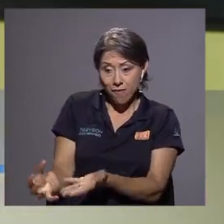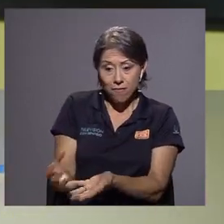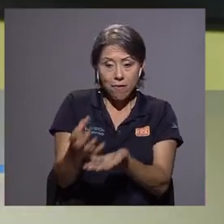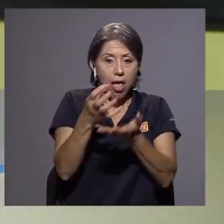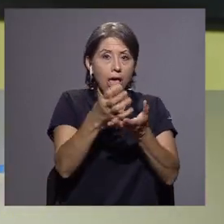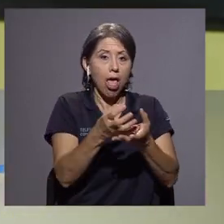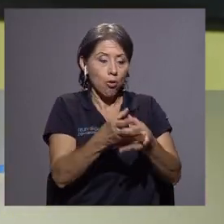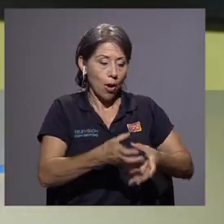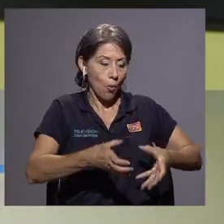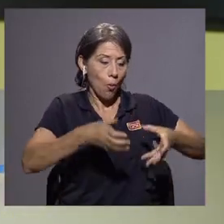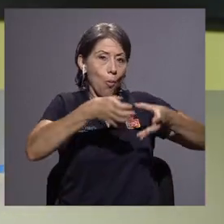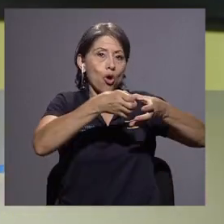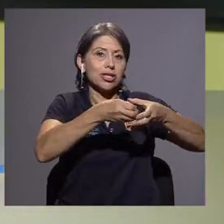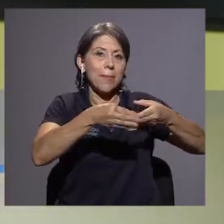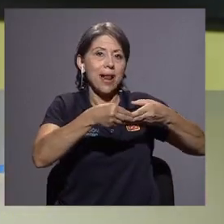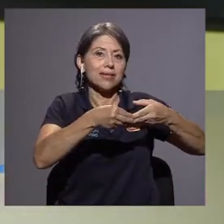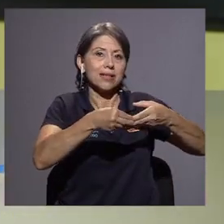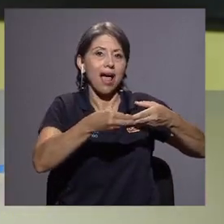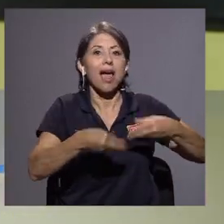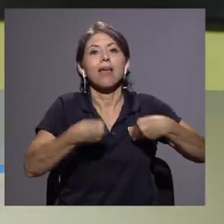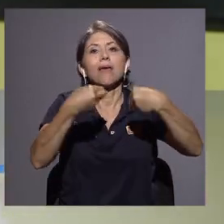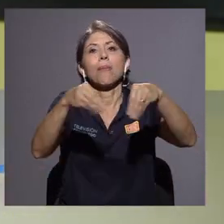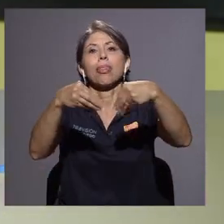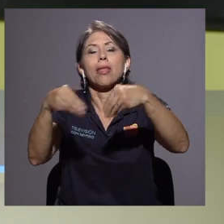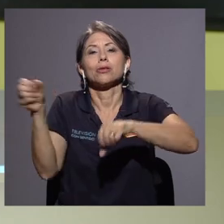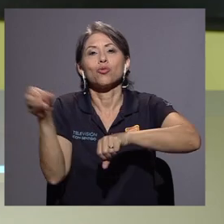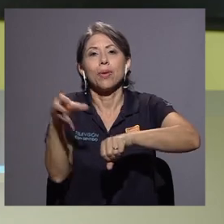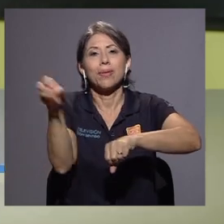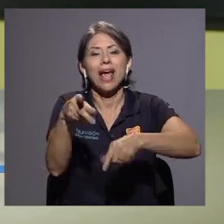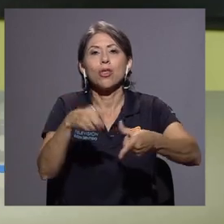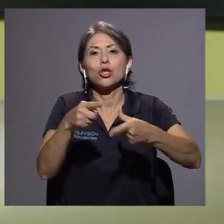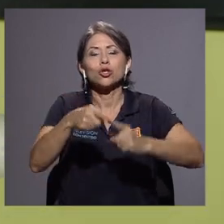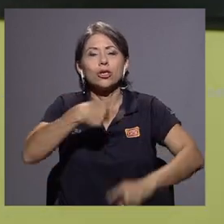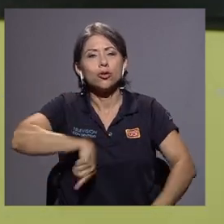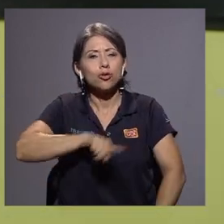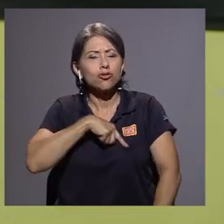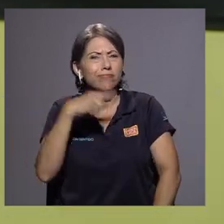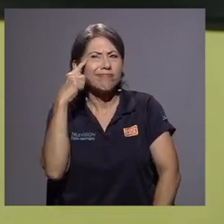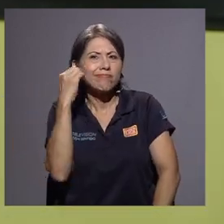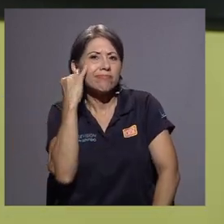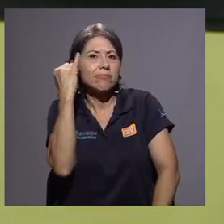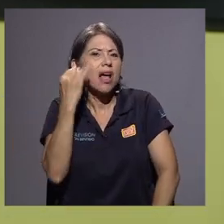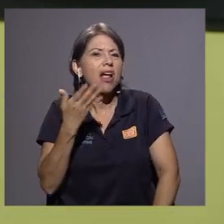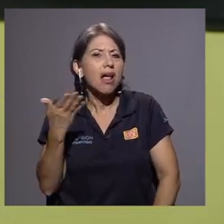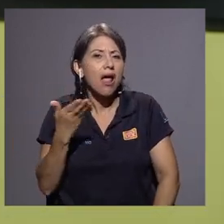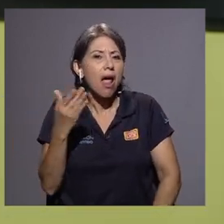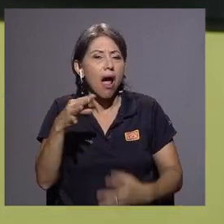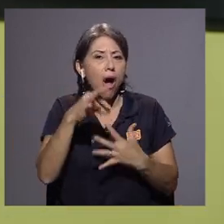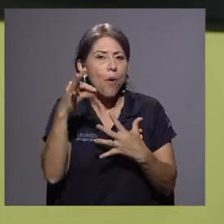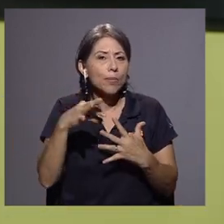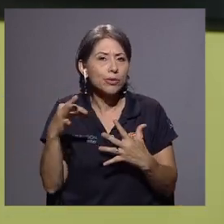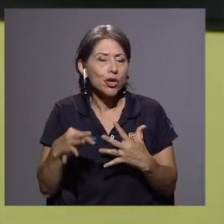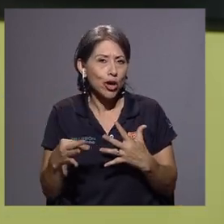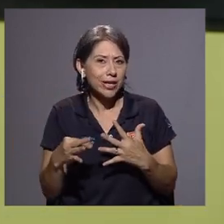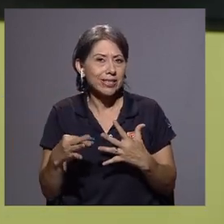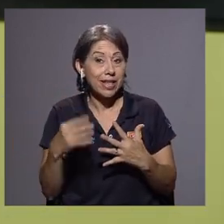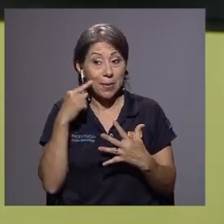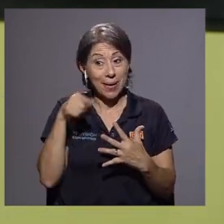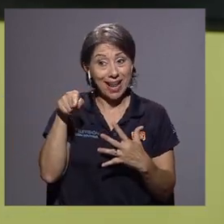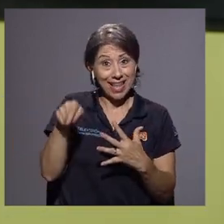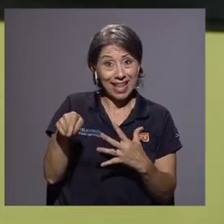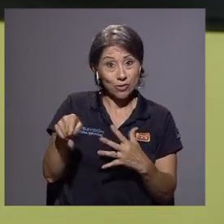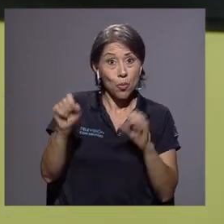ponerlos en una bolsa plástica e ir a comercializarlos en un supermercado. Entonces, lo que nosotros anduvimos buscando fue qué opciones tenemos para que estos